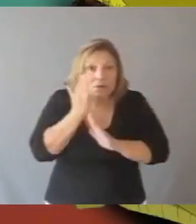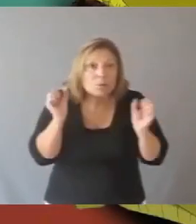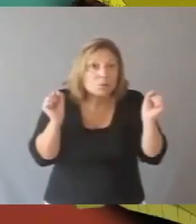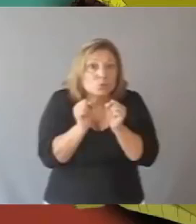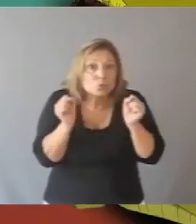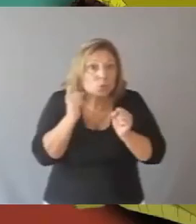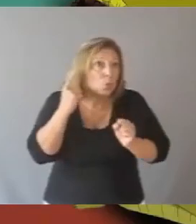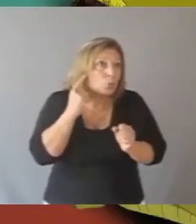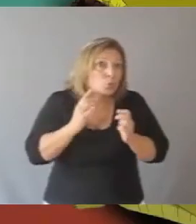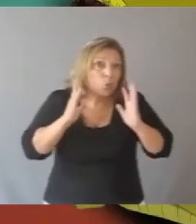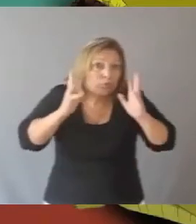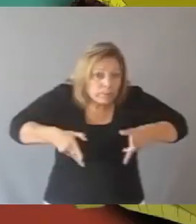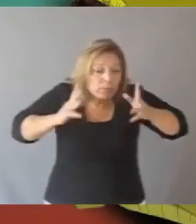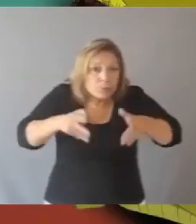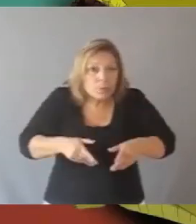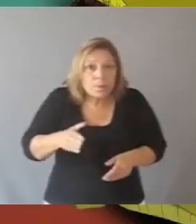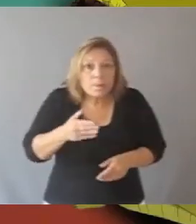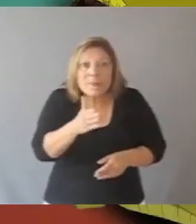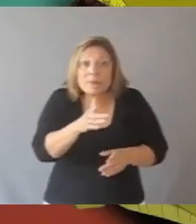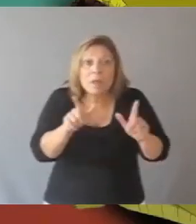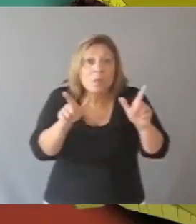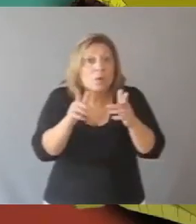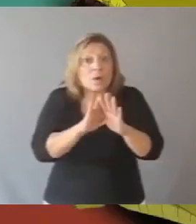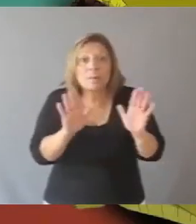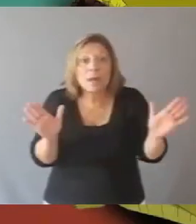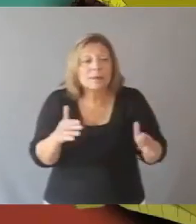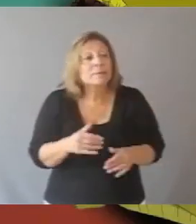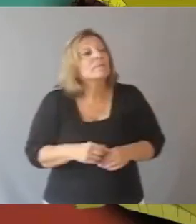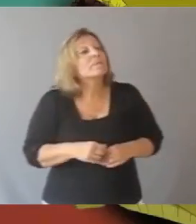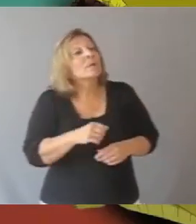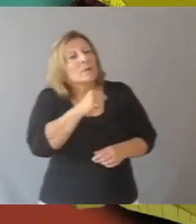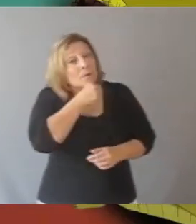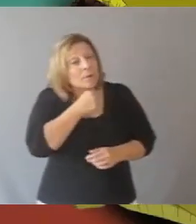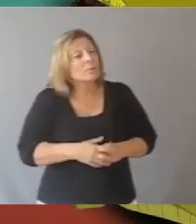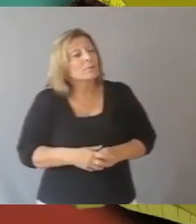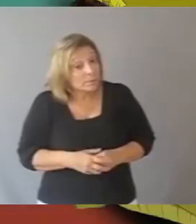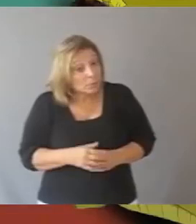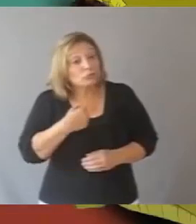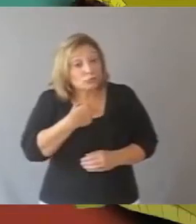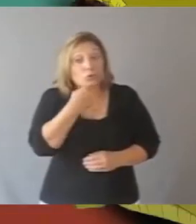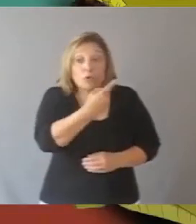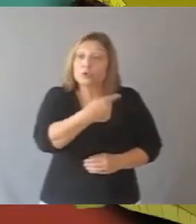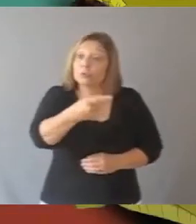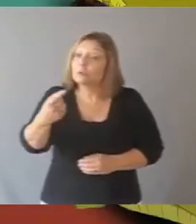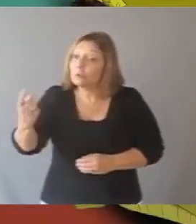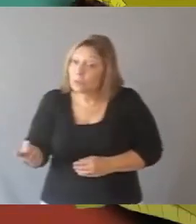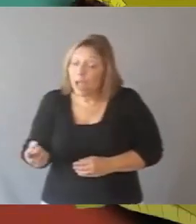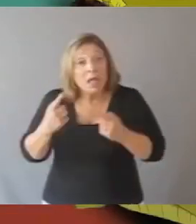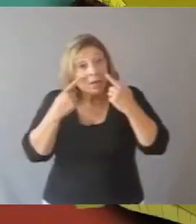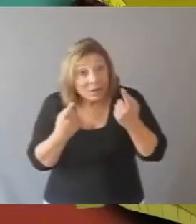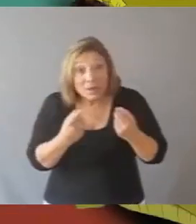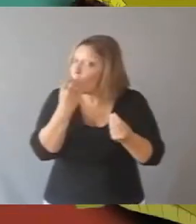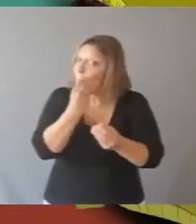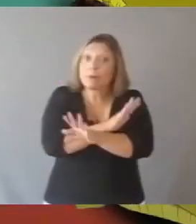ido, asustados por el ruido del vapor. No había más pescados. No les decía yo, dijo entonces el viejo yacaré. Ya